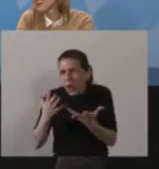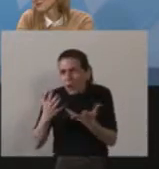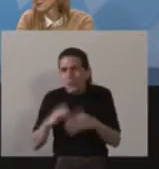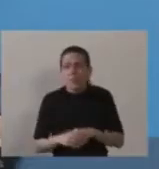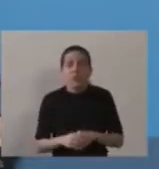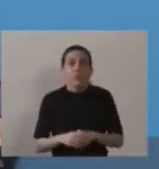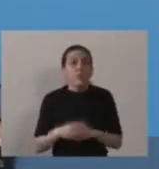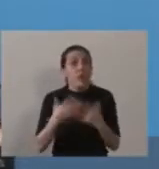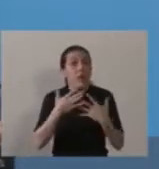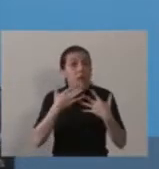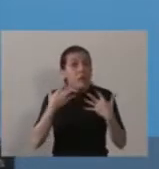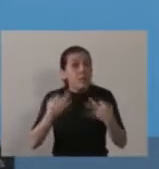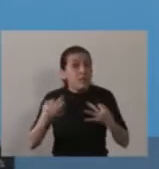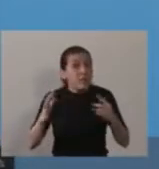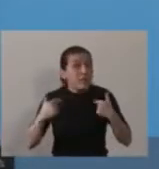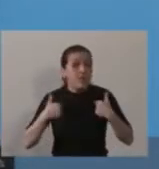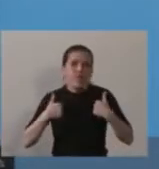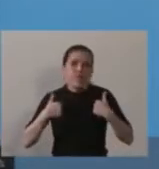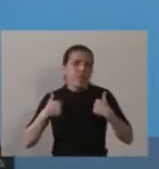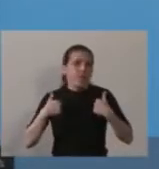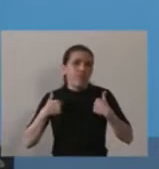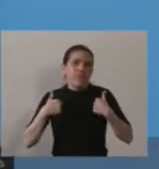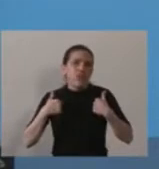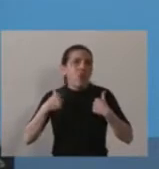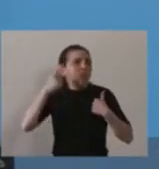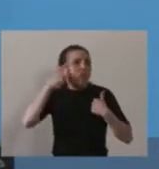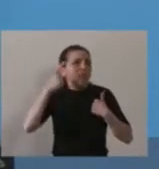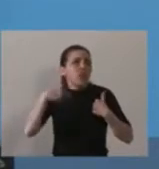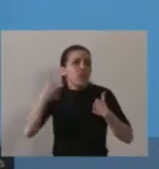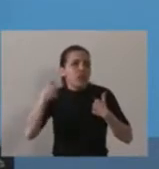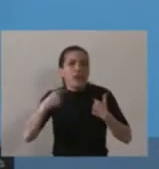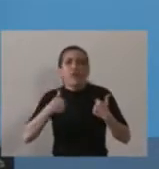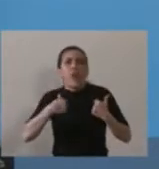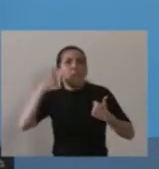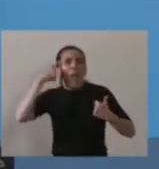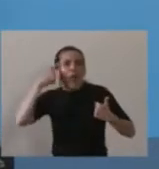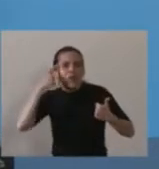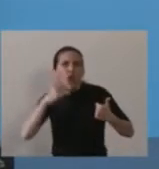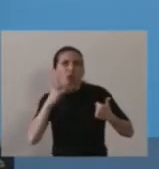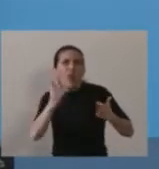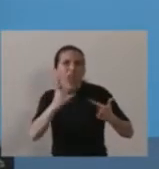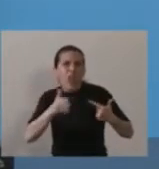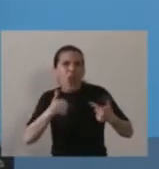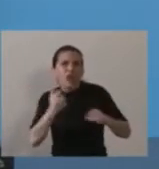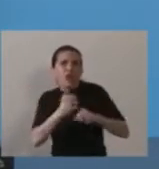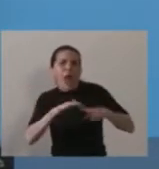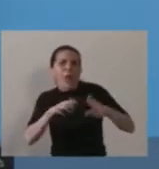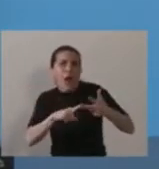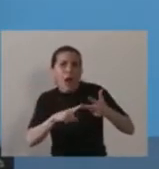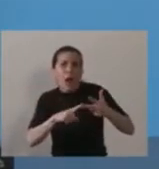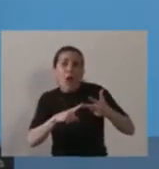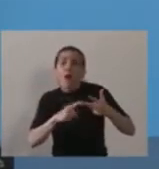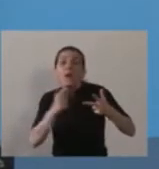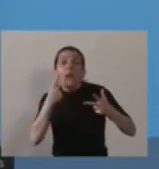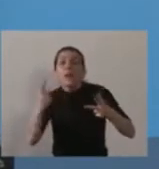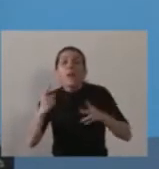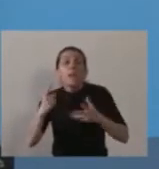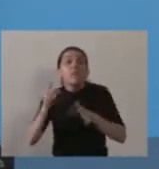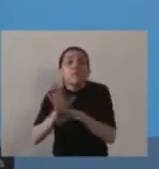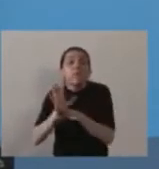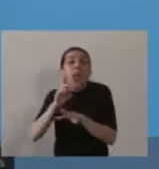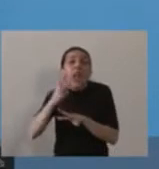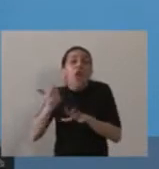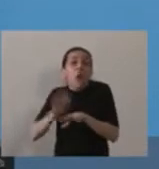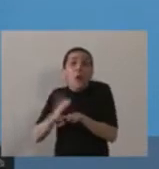La verdad es que yo soy de los que siempre piensa, dice y hace. Todo el mundo es inocente hasta que se pruebe lo contrario. Nosotros estamos disponiendo de la